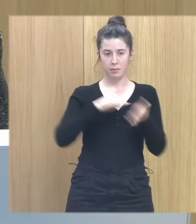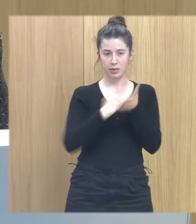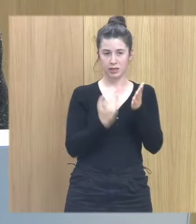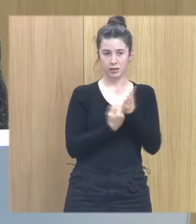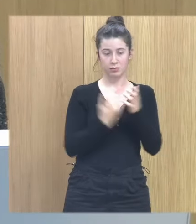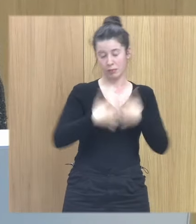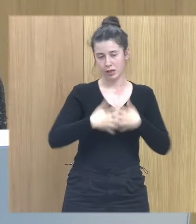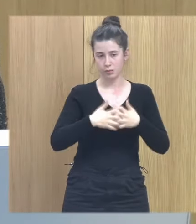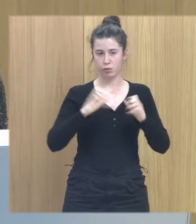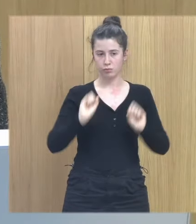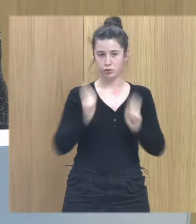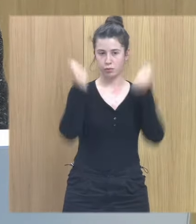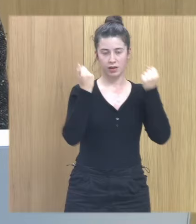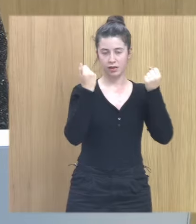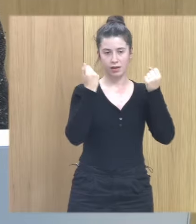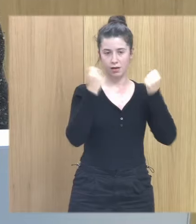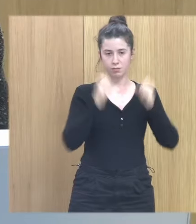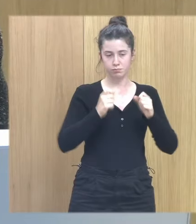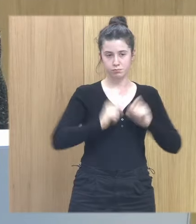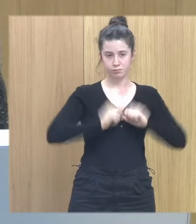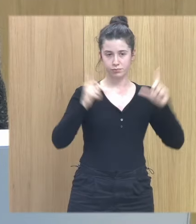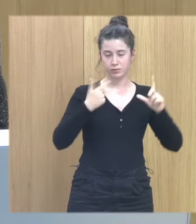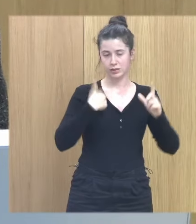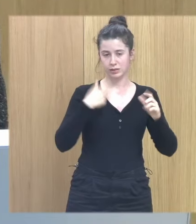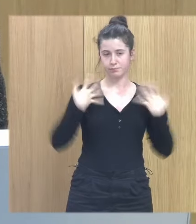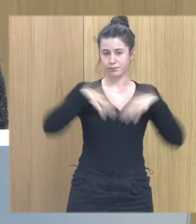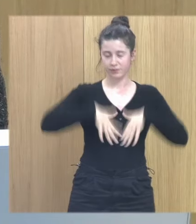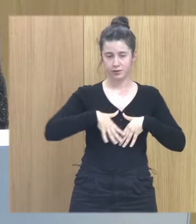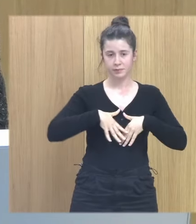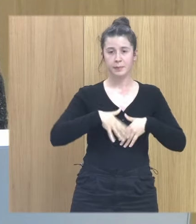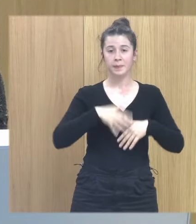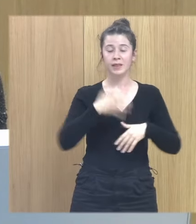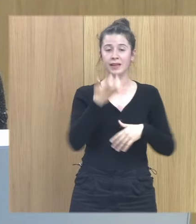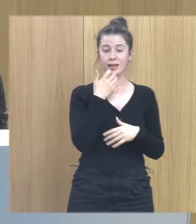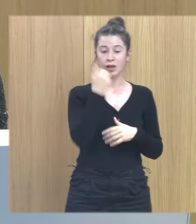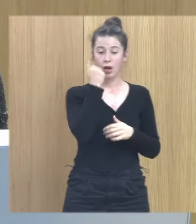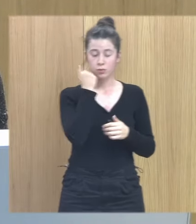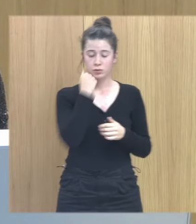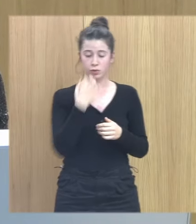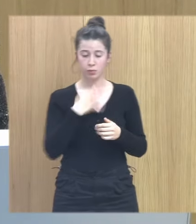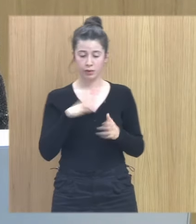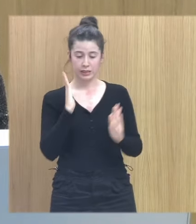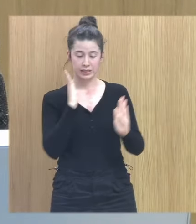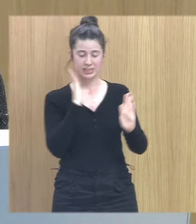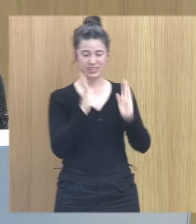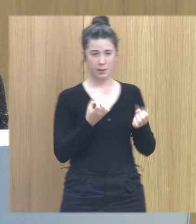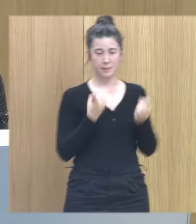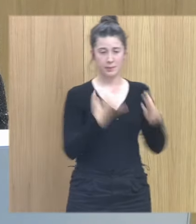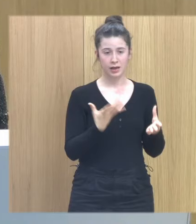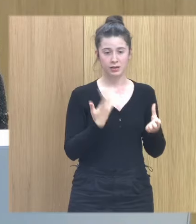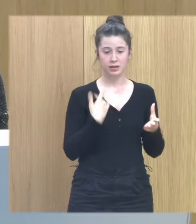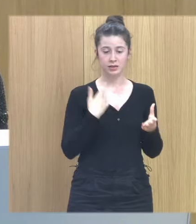eso se nos queda entonces por ejemplo cuando el abuso ha tenido lugar de una forma muy temprana desmontar el pensamiento